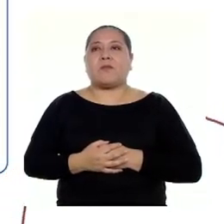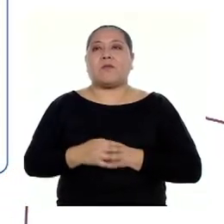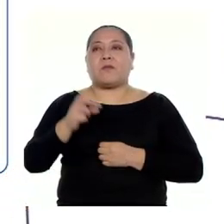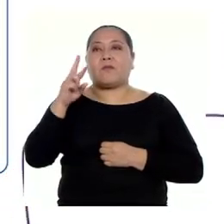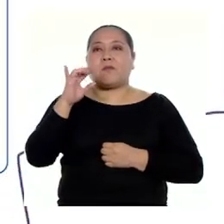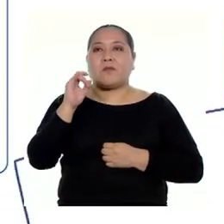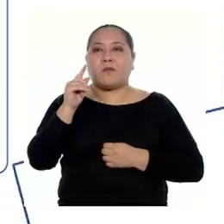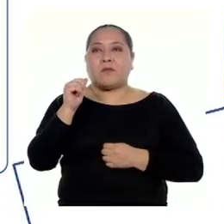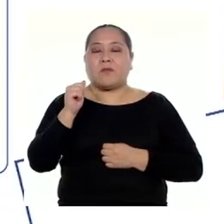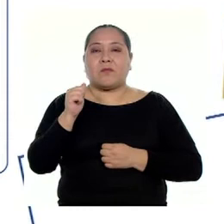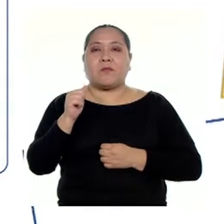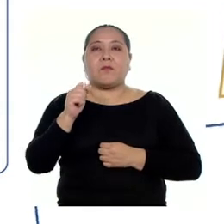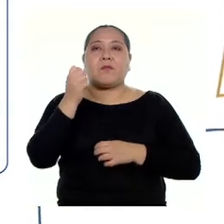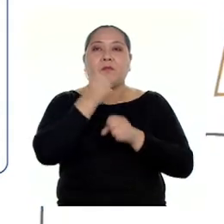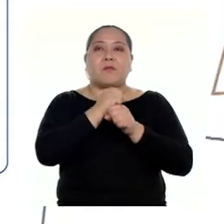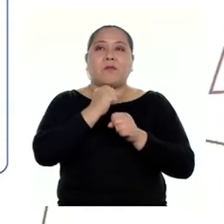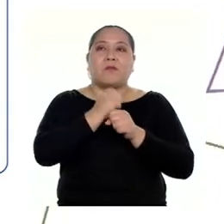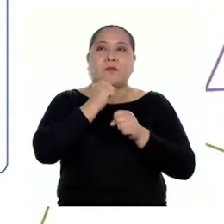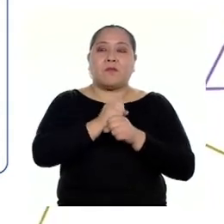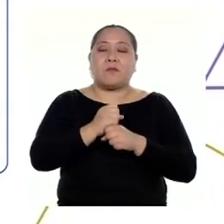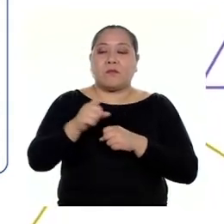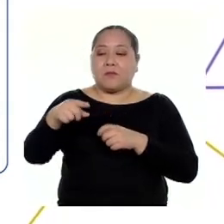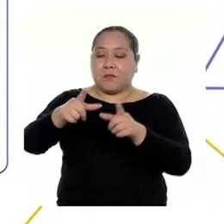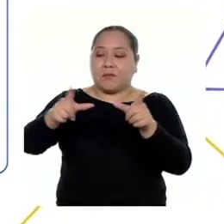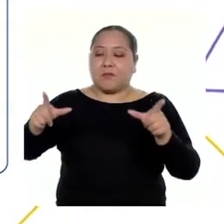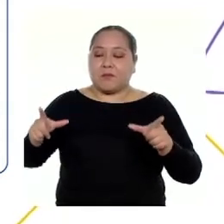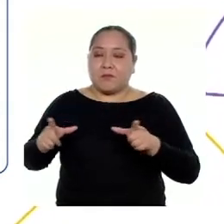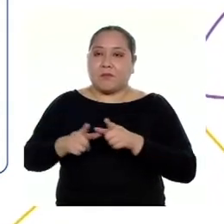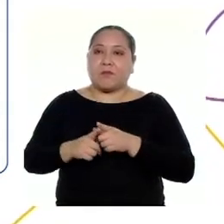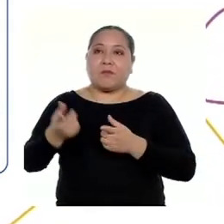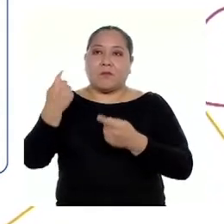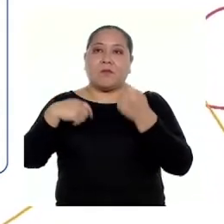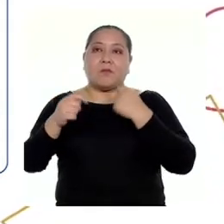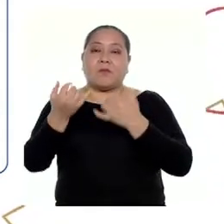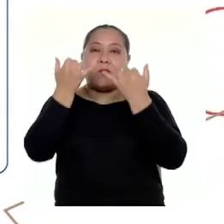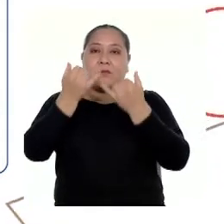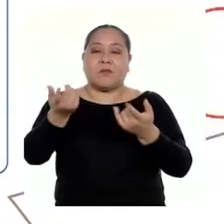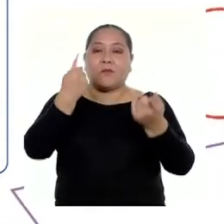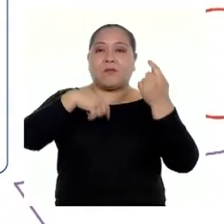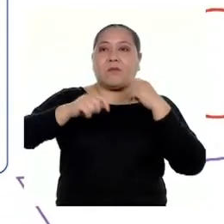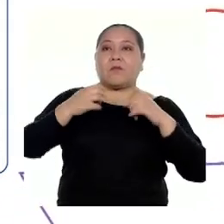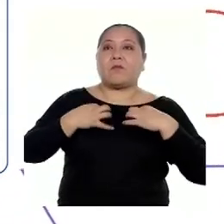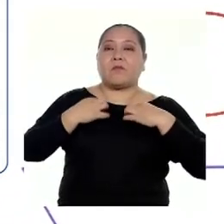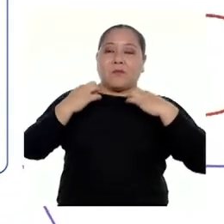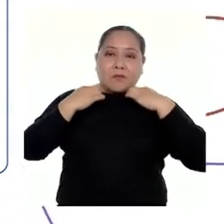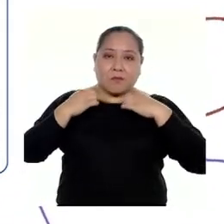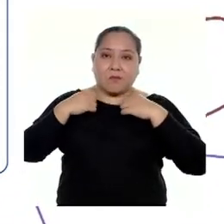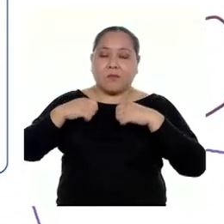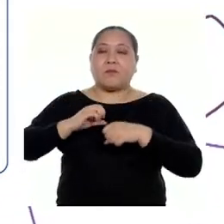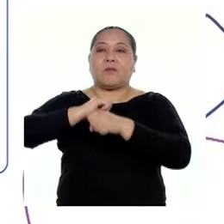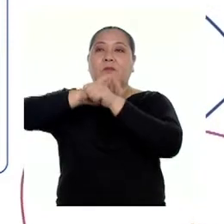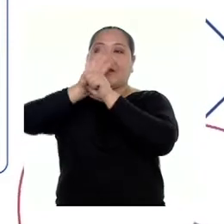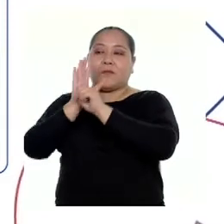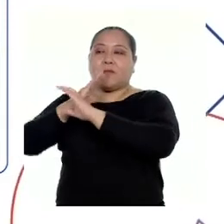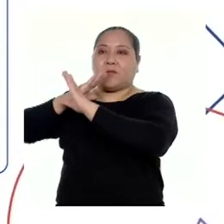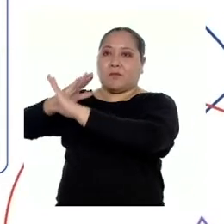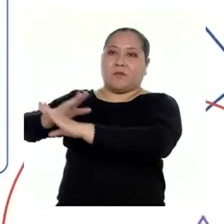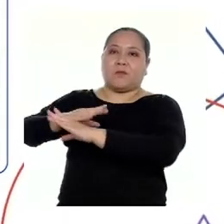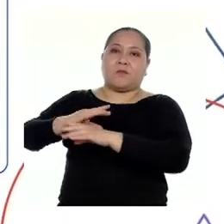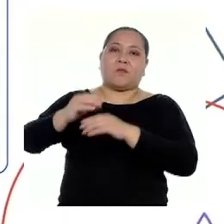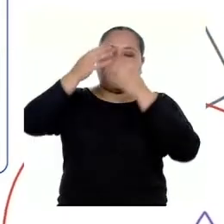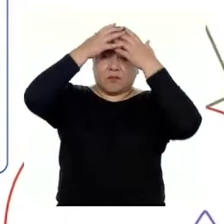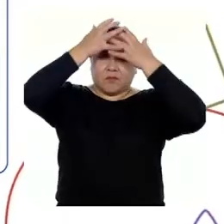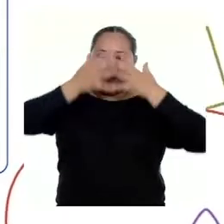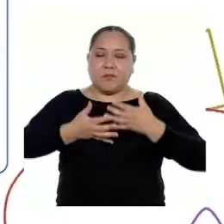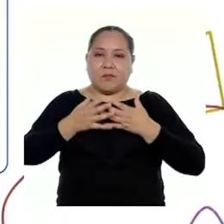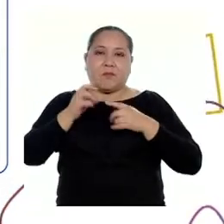trabaja en un bazar donde ahora venden ropa para el COVID-19, es decir, trajes, cobertores y otros